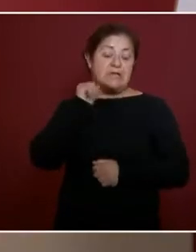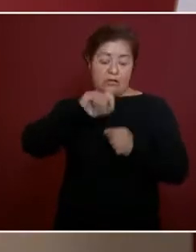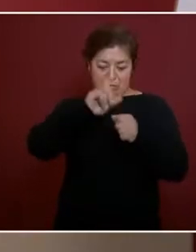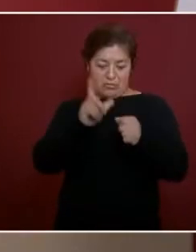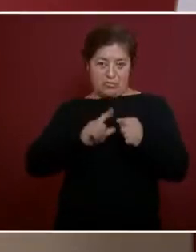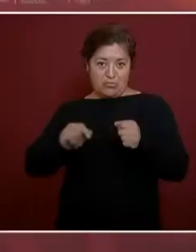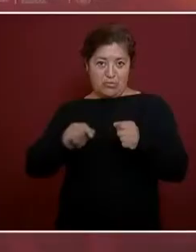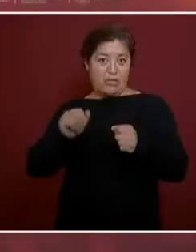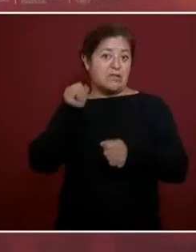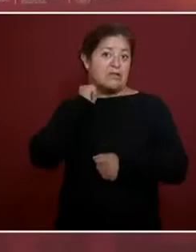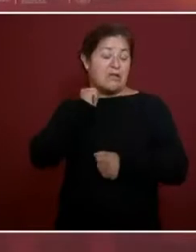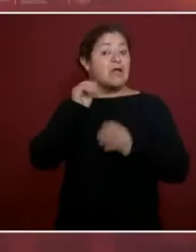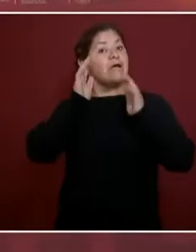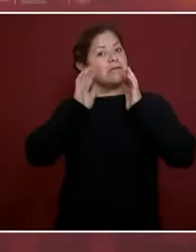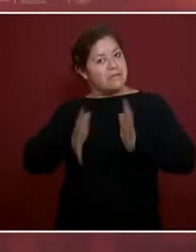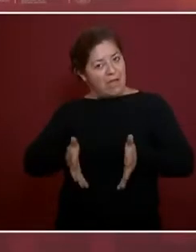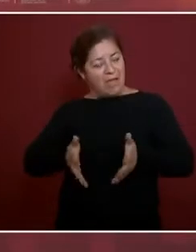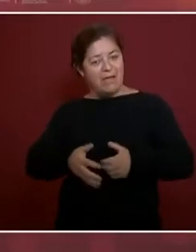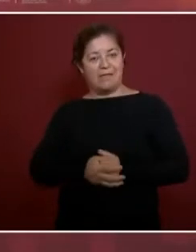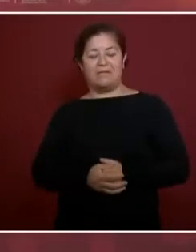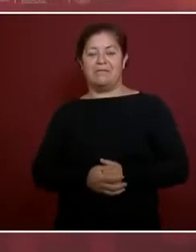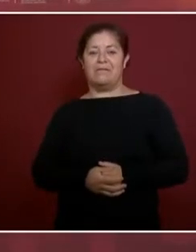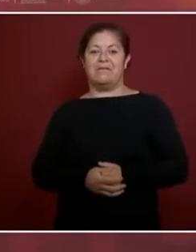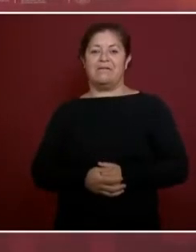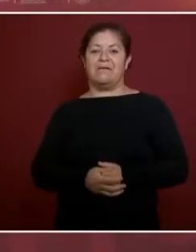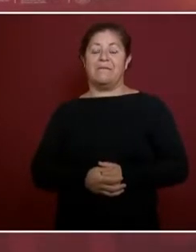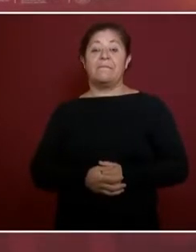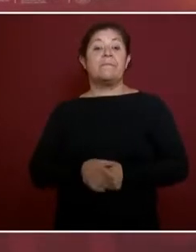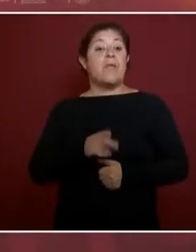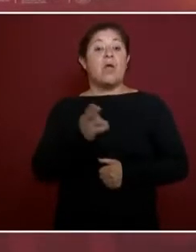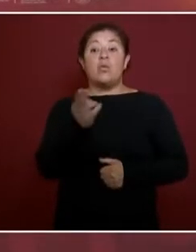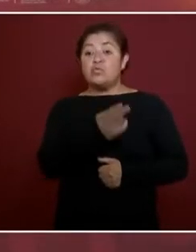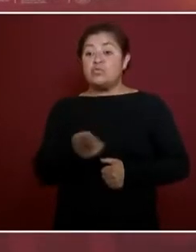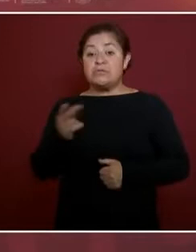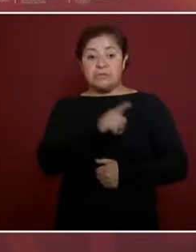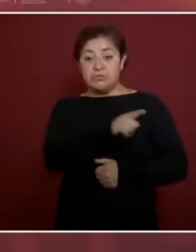Ustedes son